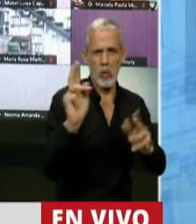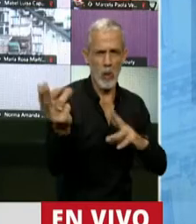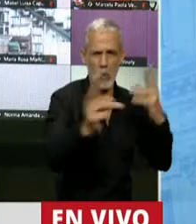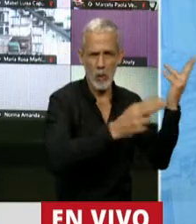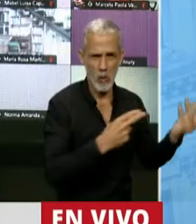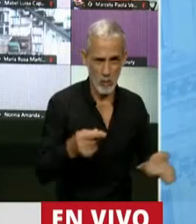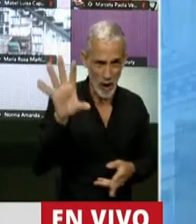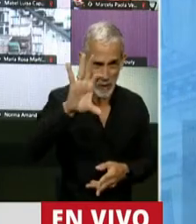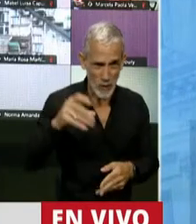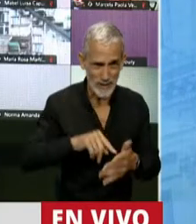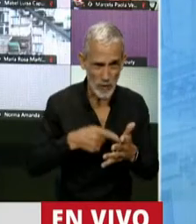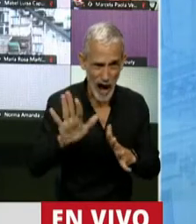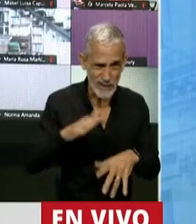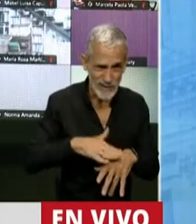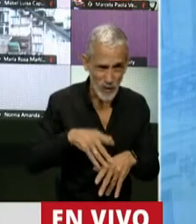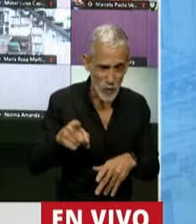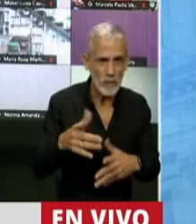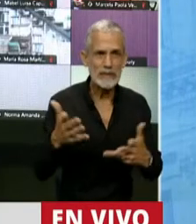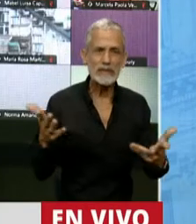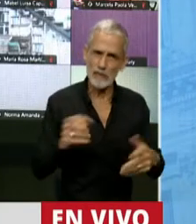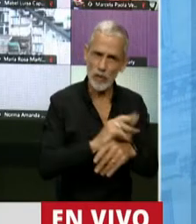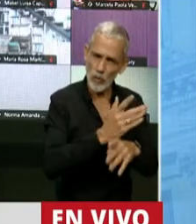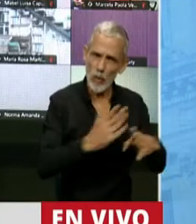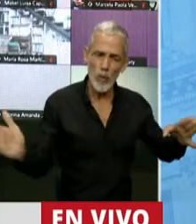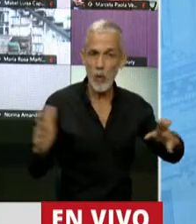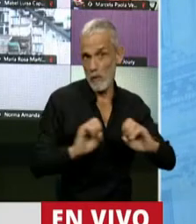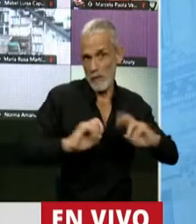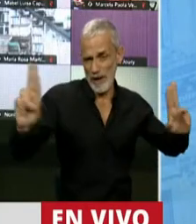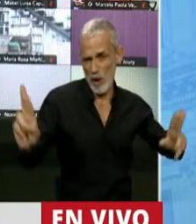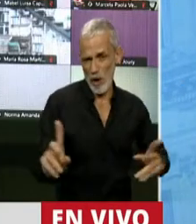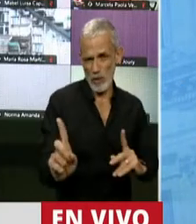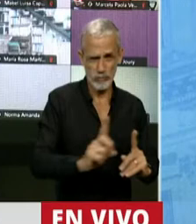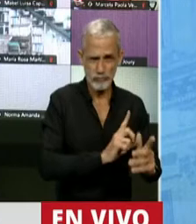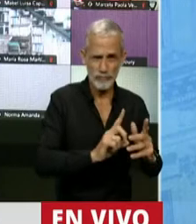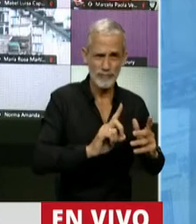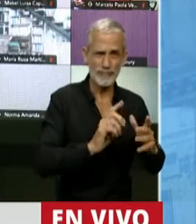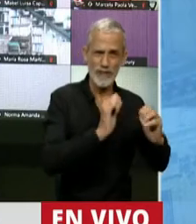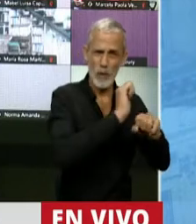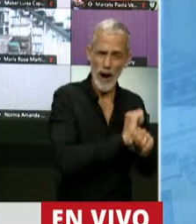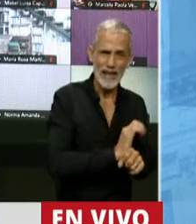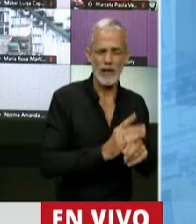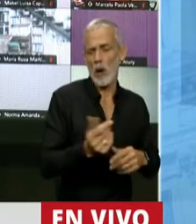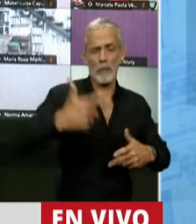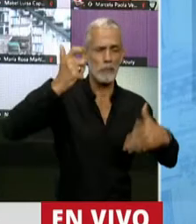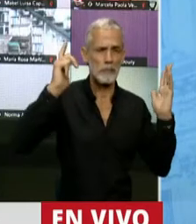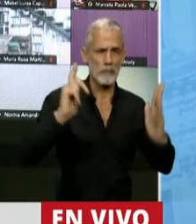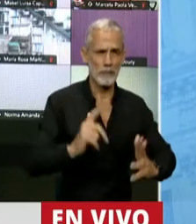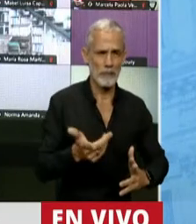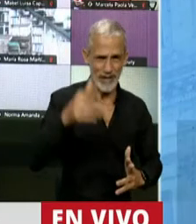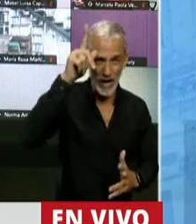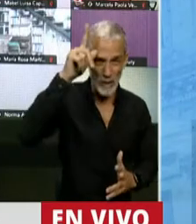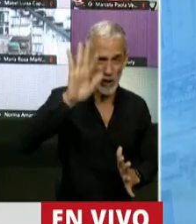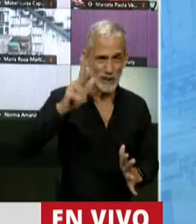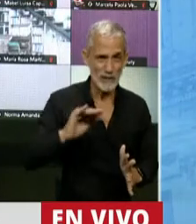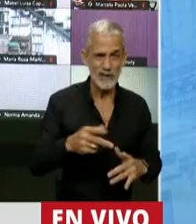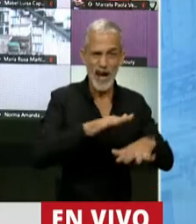y ahora en estos meses de pandemia, de aislamiento y demás, vimos una gran cantidad de casos de gatillo fácil de esa policía